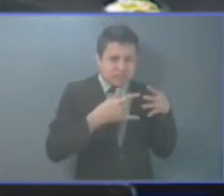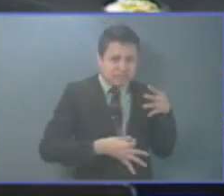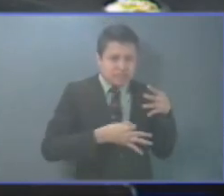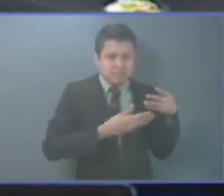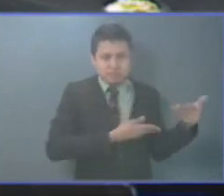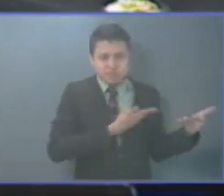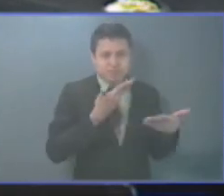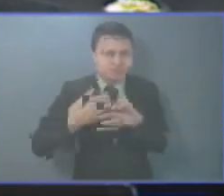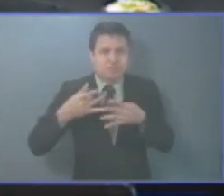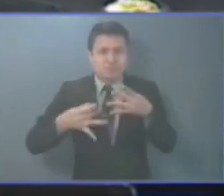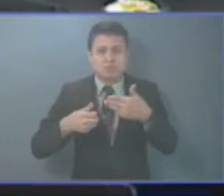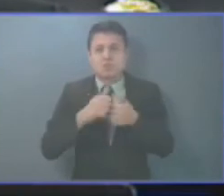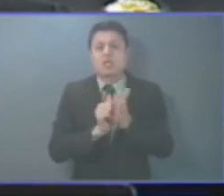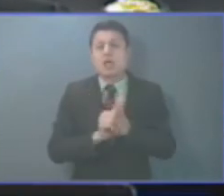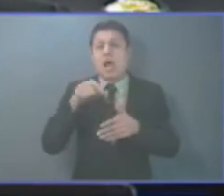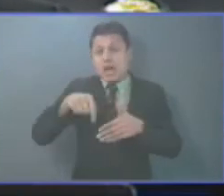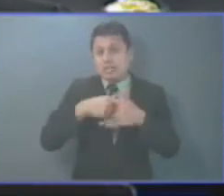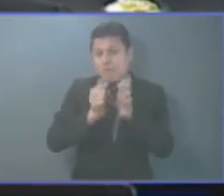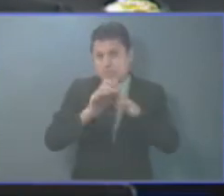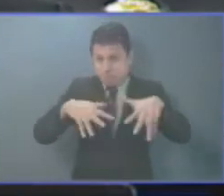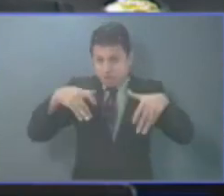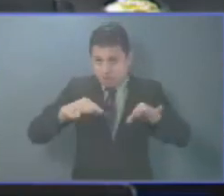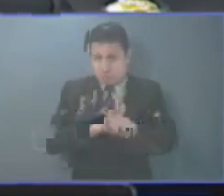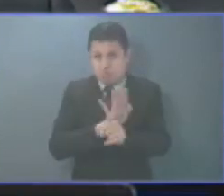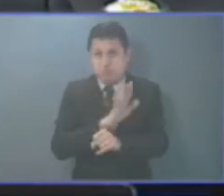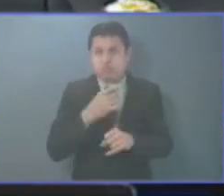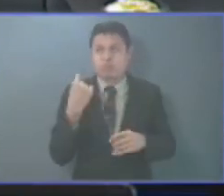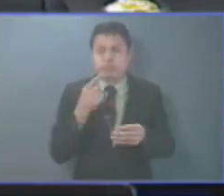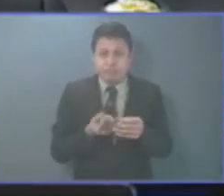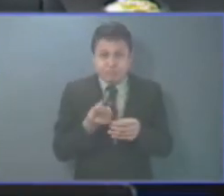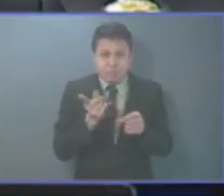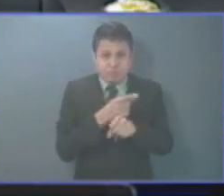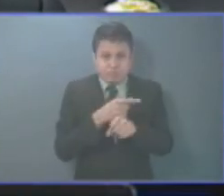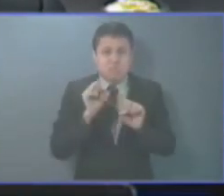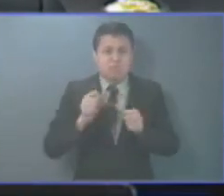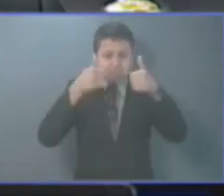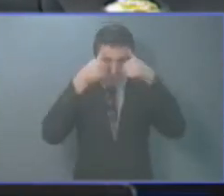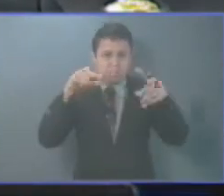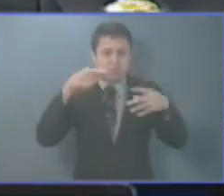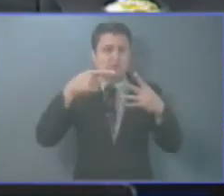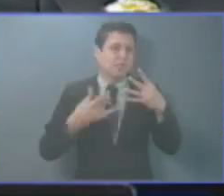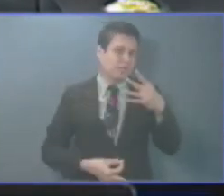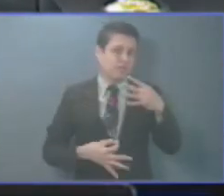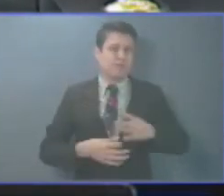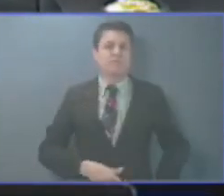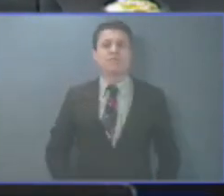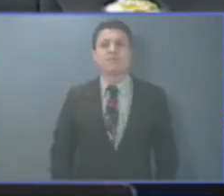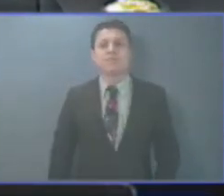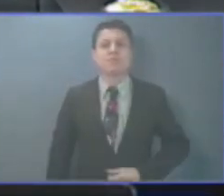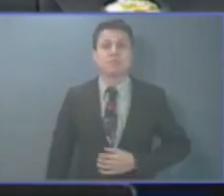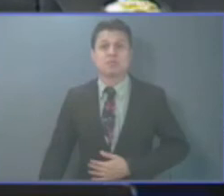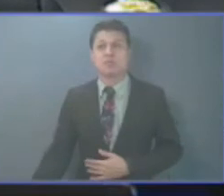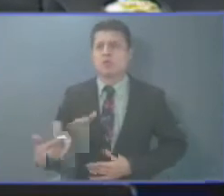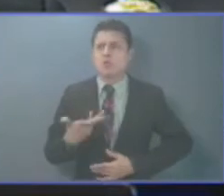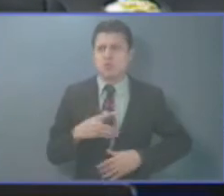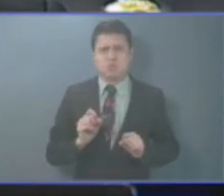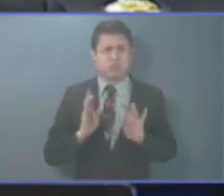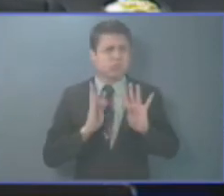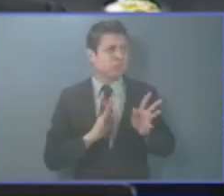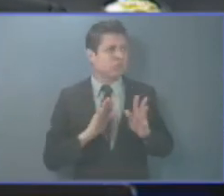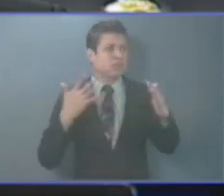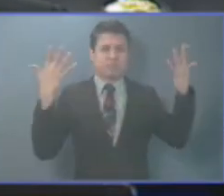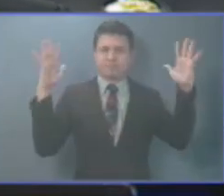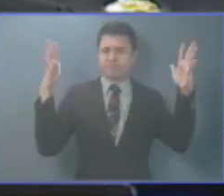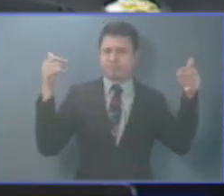Enhorabuena para todo este Pleno Legislativo que en pocos minutos estará aprobando esta ley. No puedo terminar sin